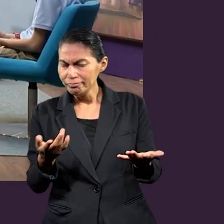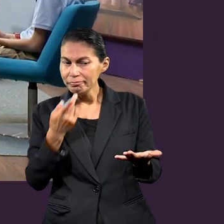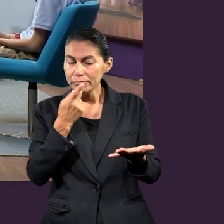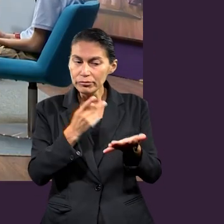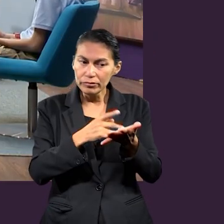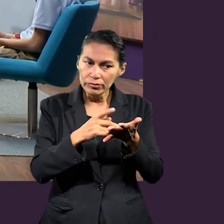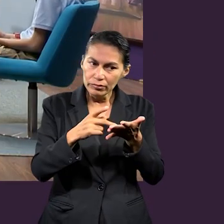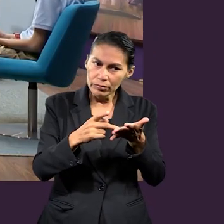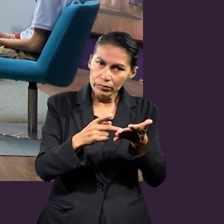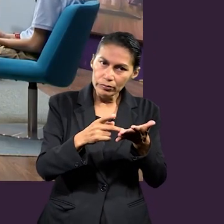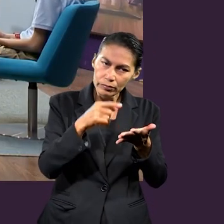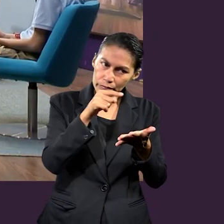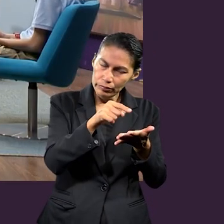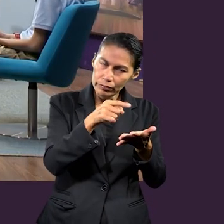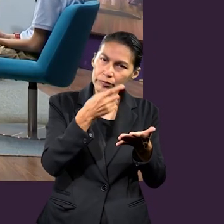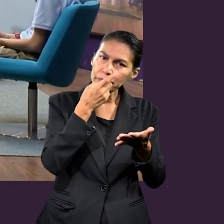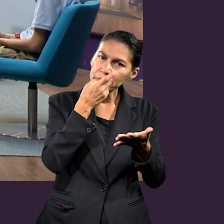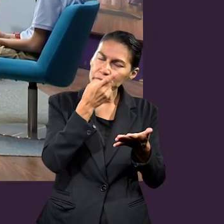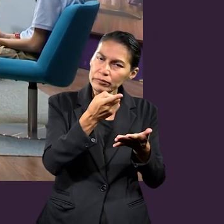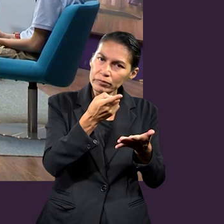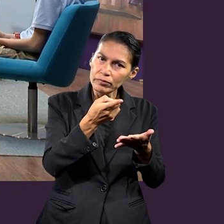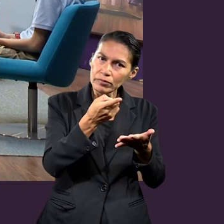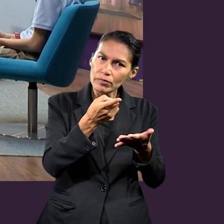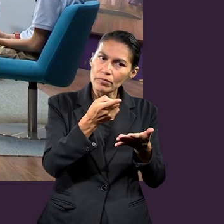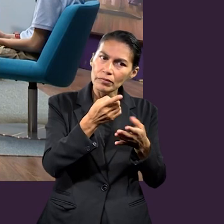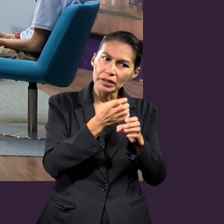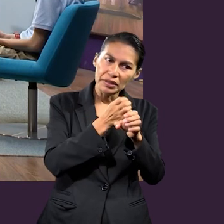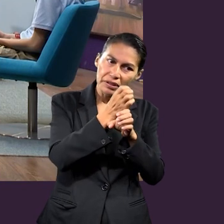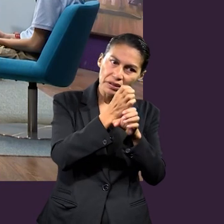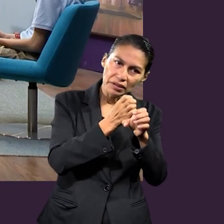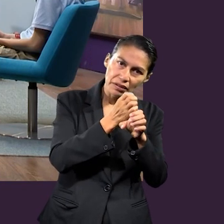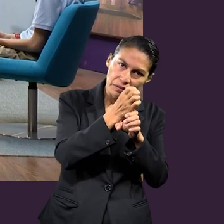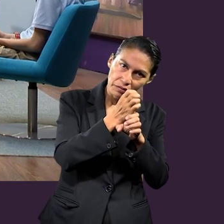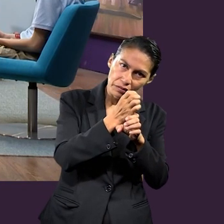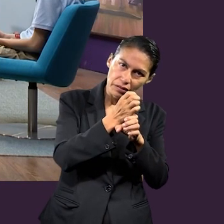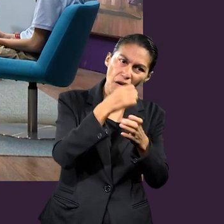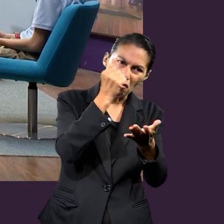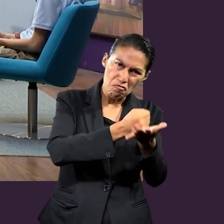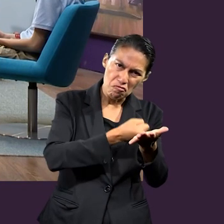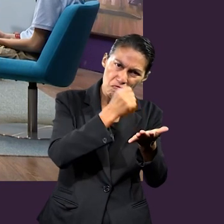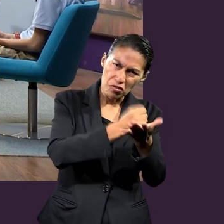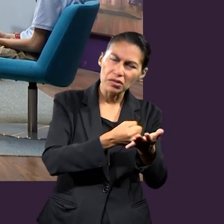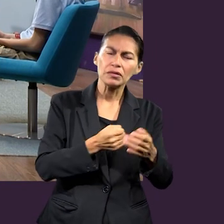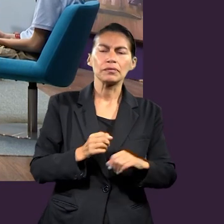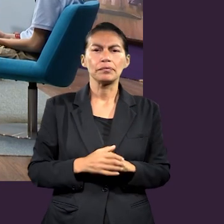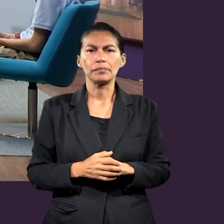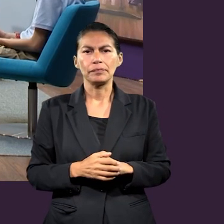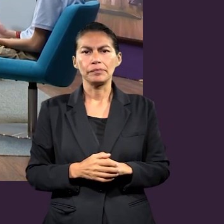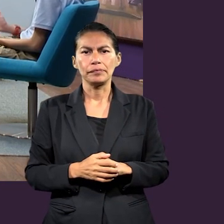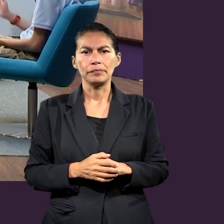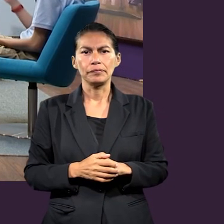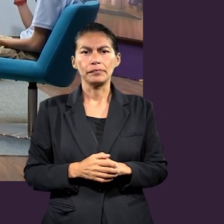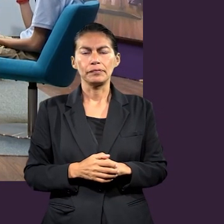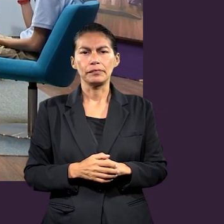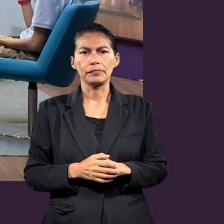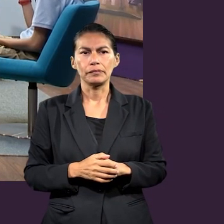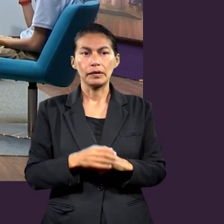hacerle un pretexto y decir, pues, Pablo estaba abogando que la esclavitud tenía que ser.